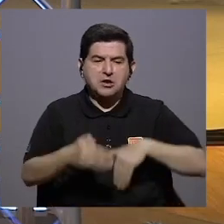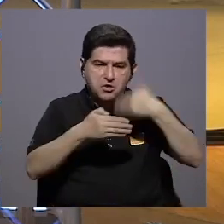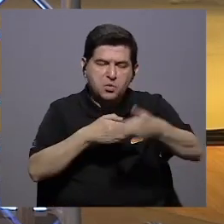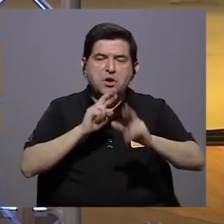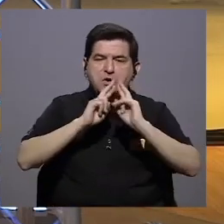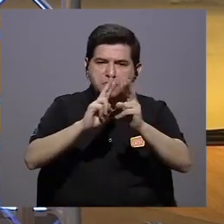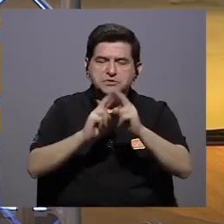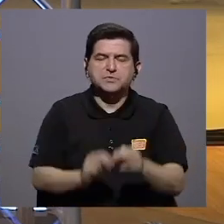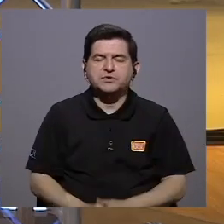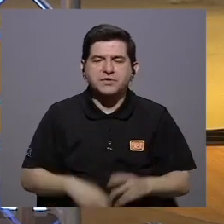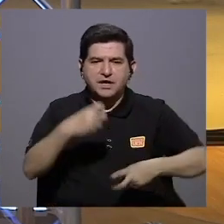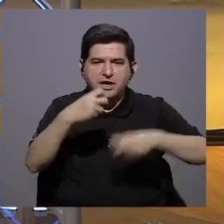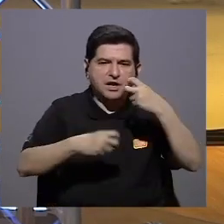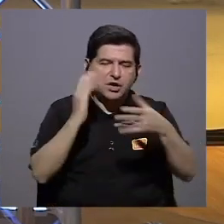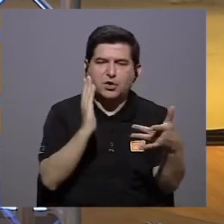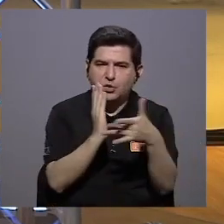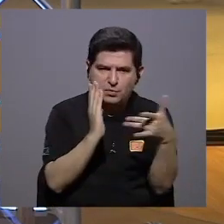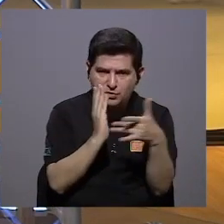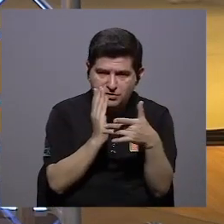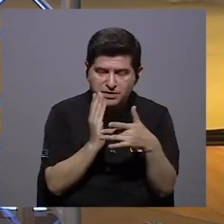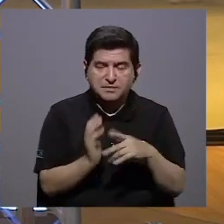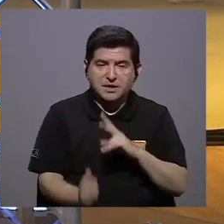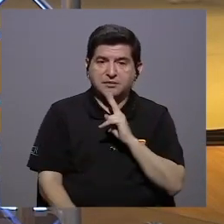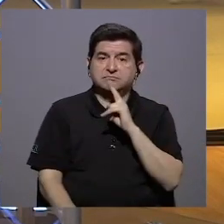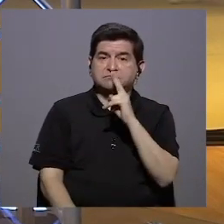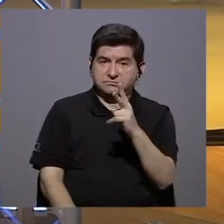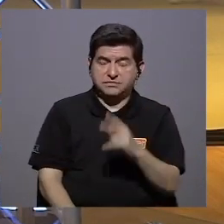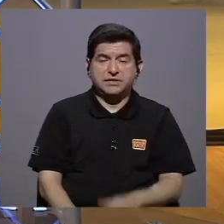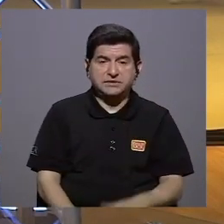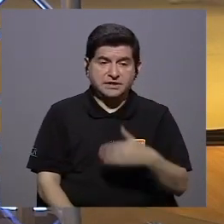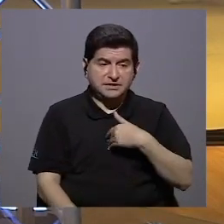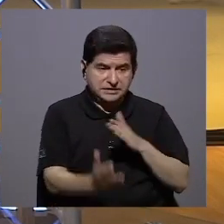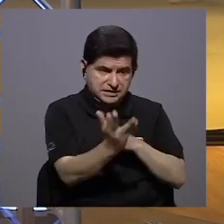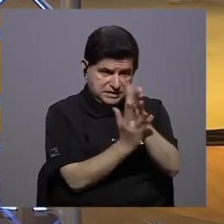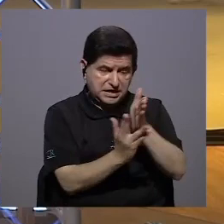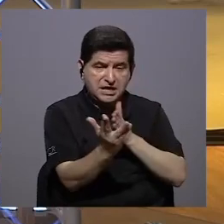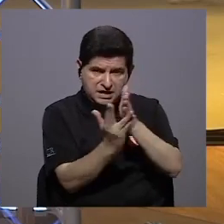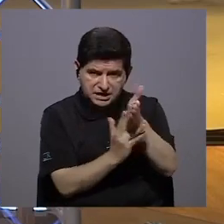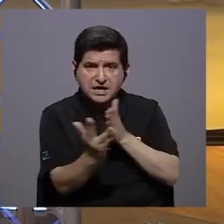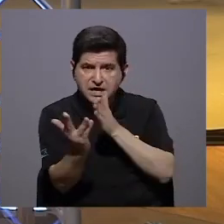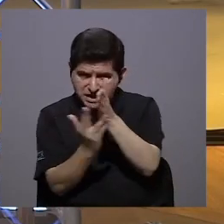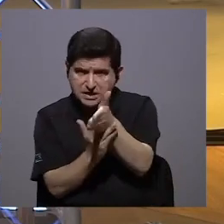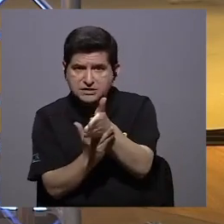tecnológico el problema tecnológico es verdad que tenemos que conseguir un acceso